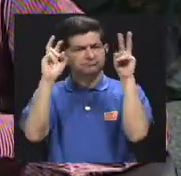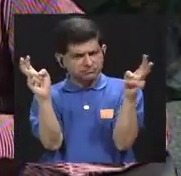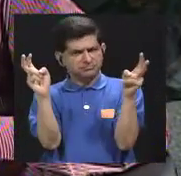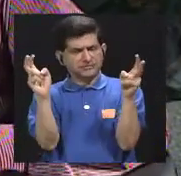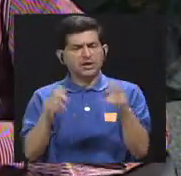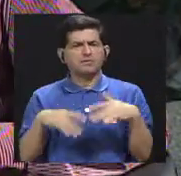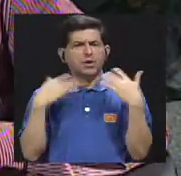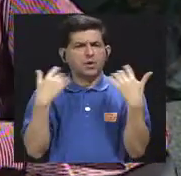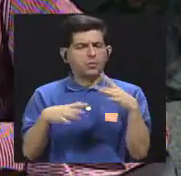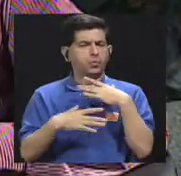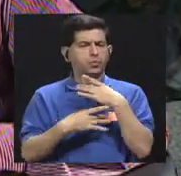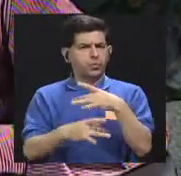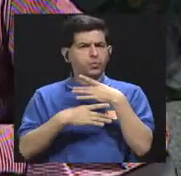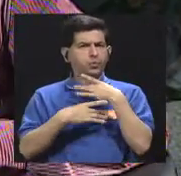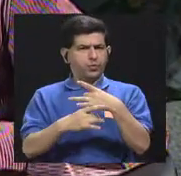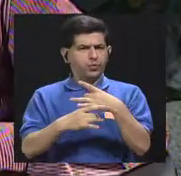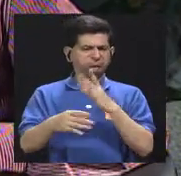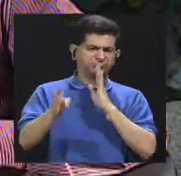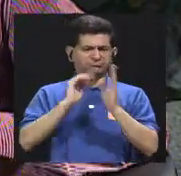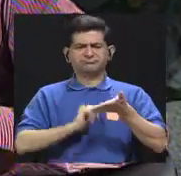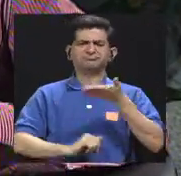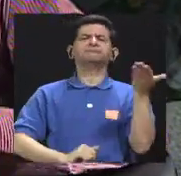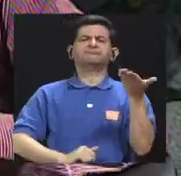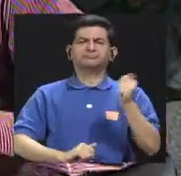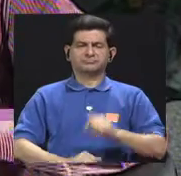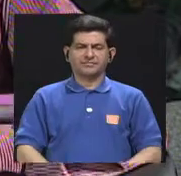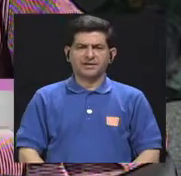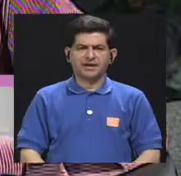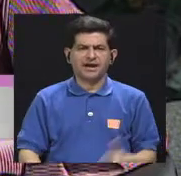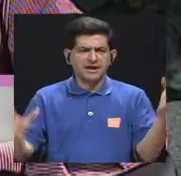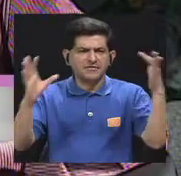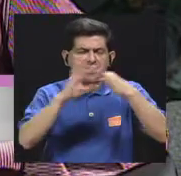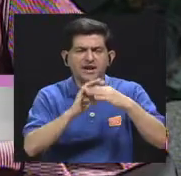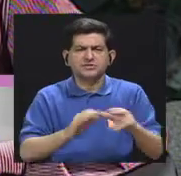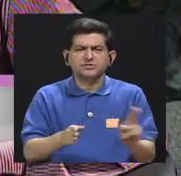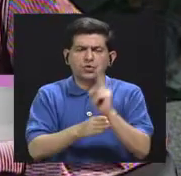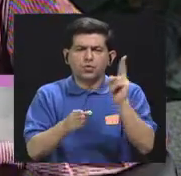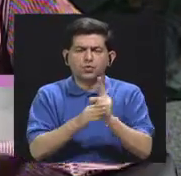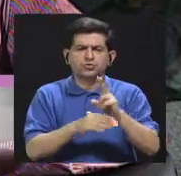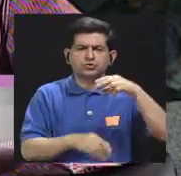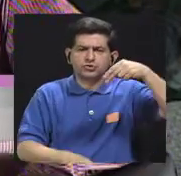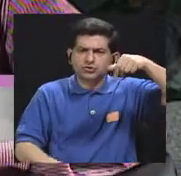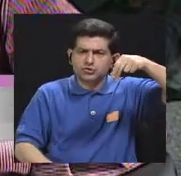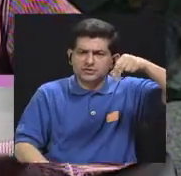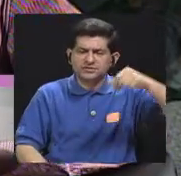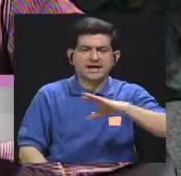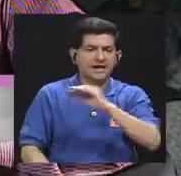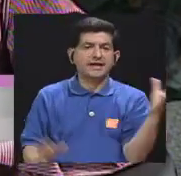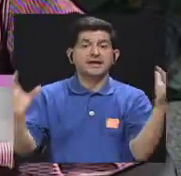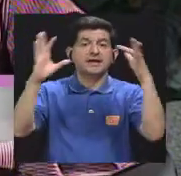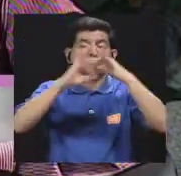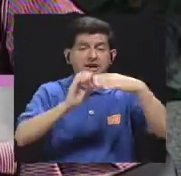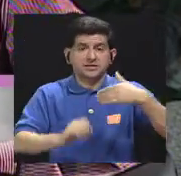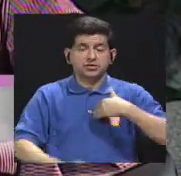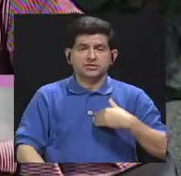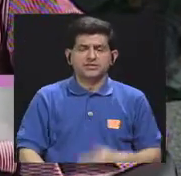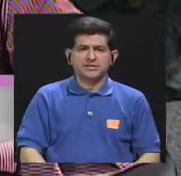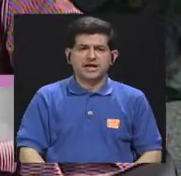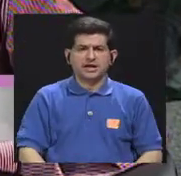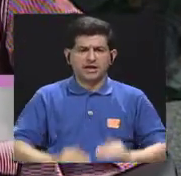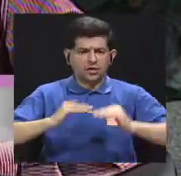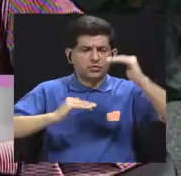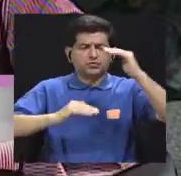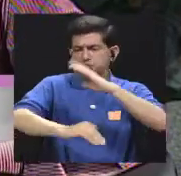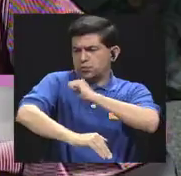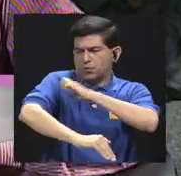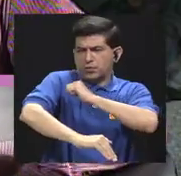es sumamente interesante, ya que vamos a hablar lo que respecta al consumo de sal y qué relación tiene con la hipertensión